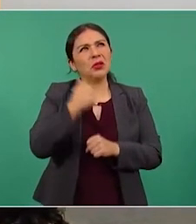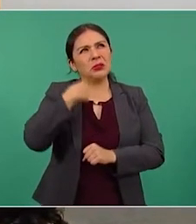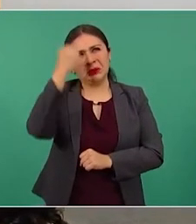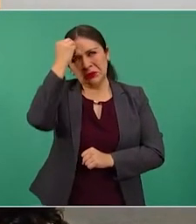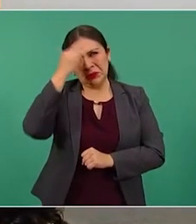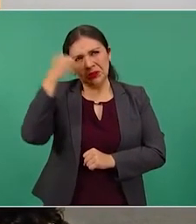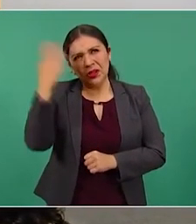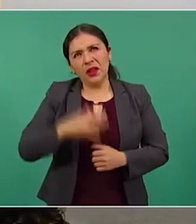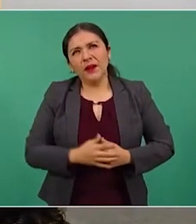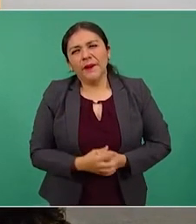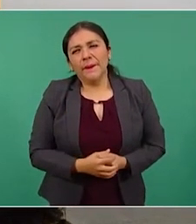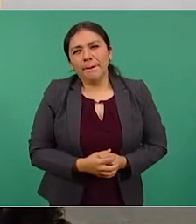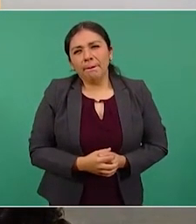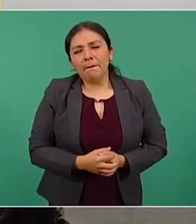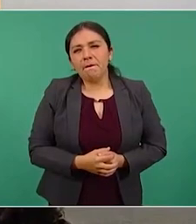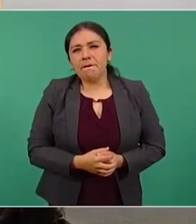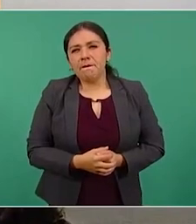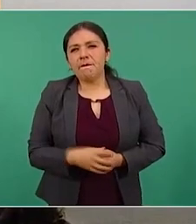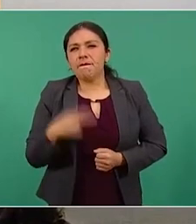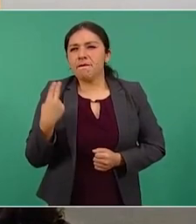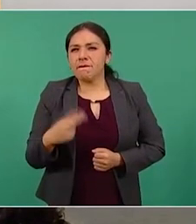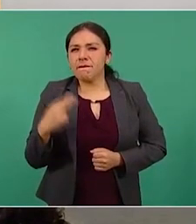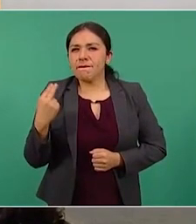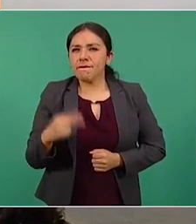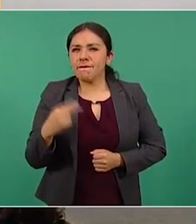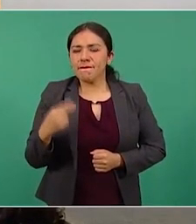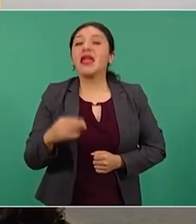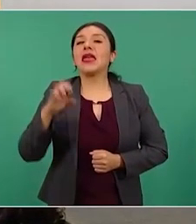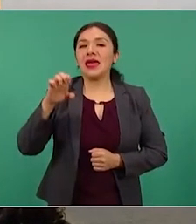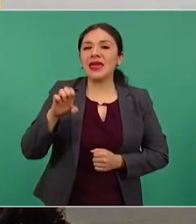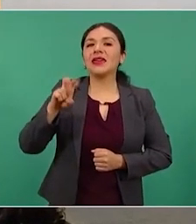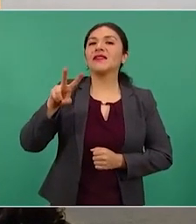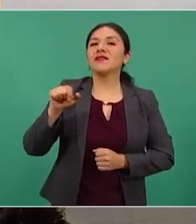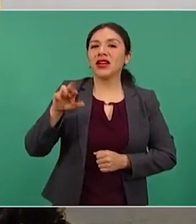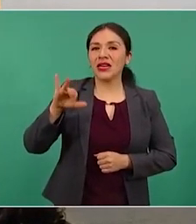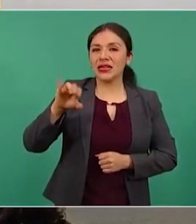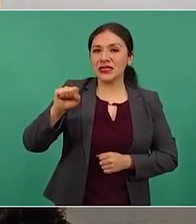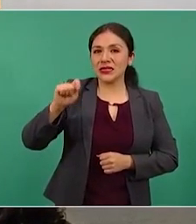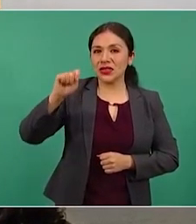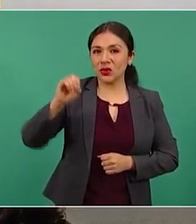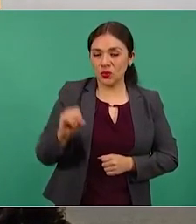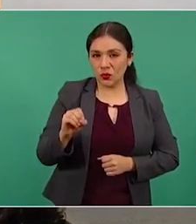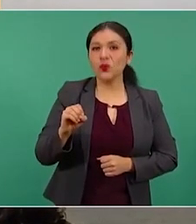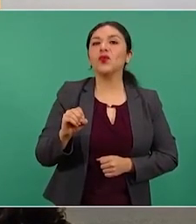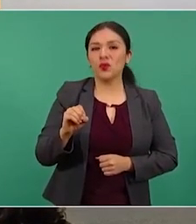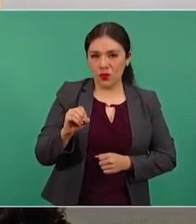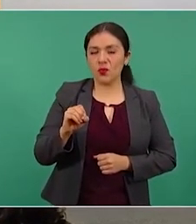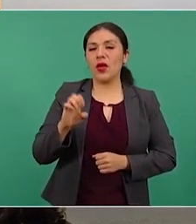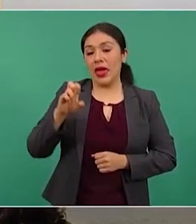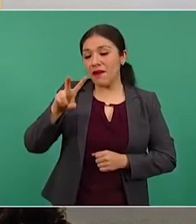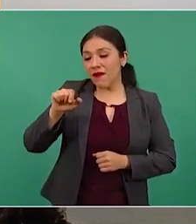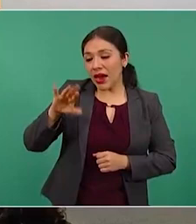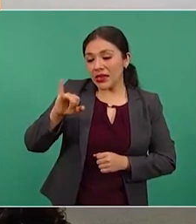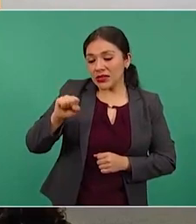Evaristo Madero,